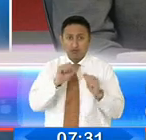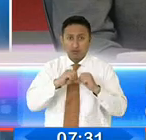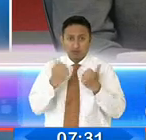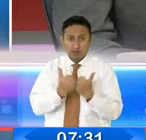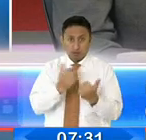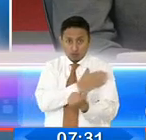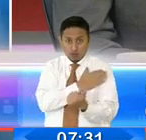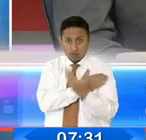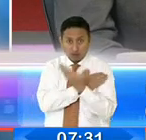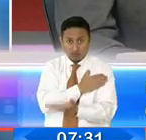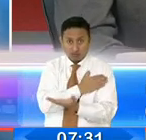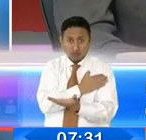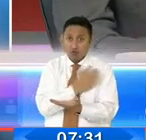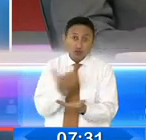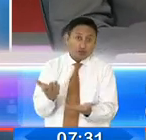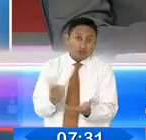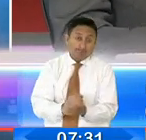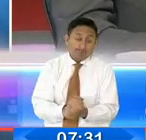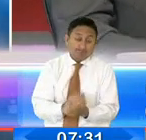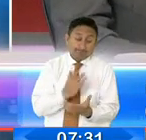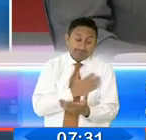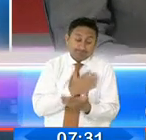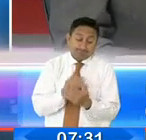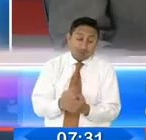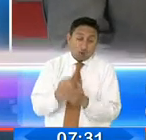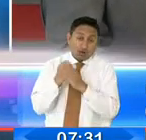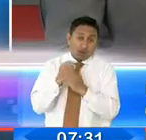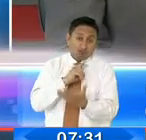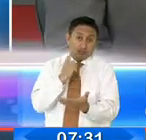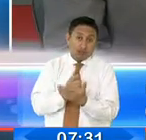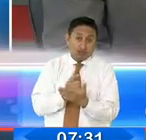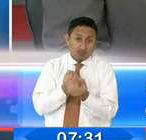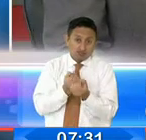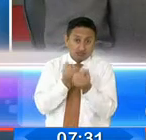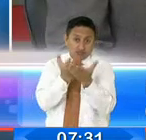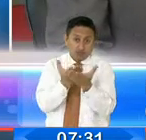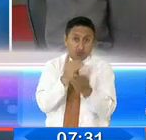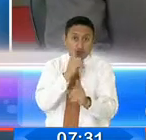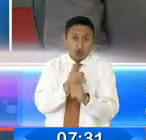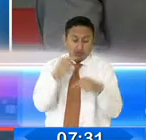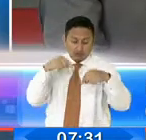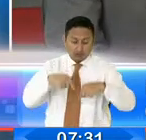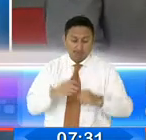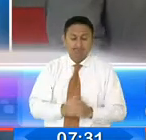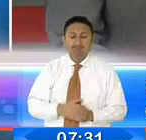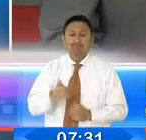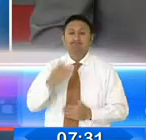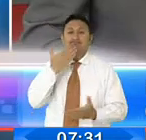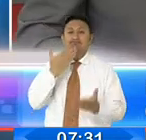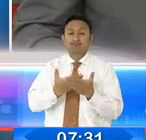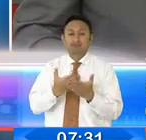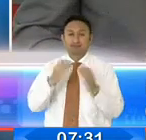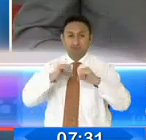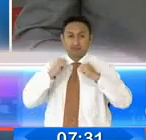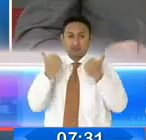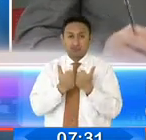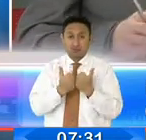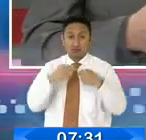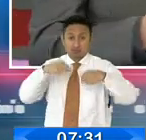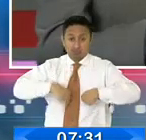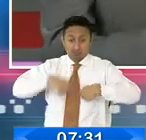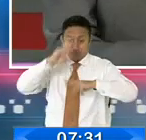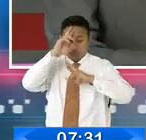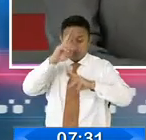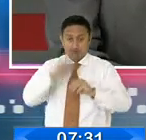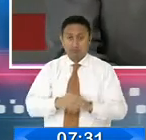nacional, así que es mi deber decir la verdad a la ciudadanía, por eso estoy aquí. Gracias asambleísta, hemos cumplido como